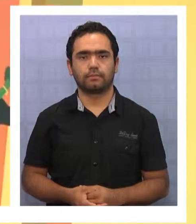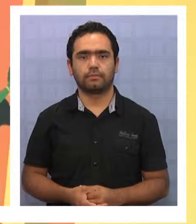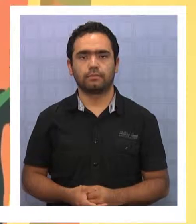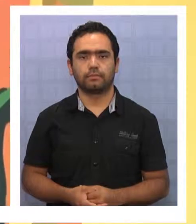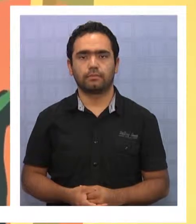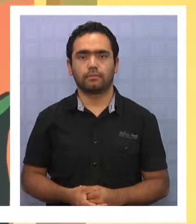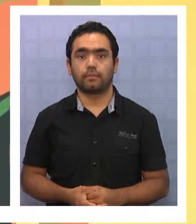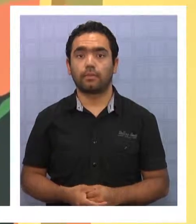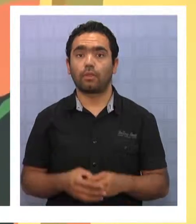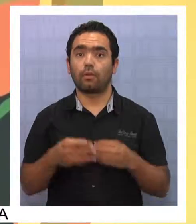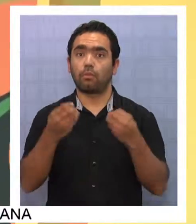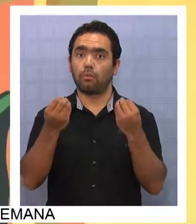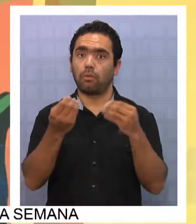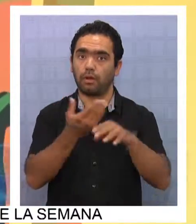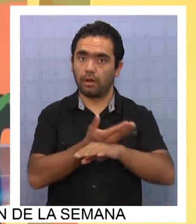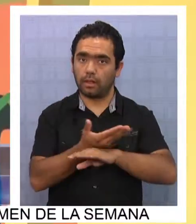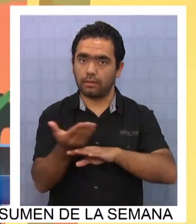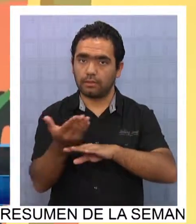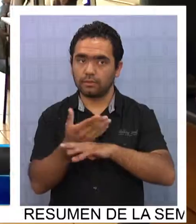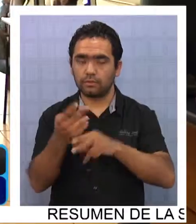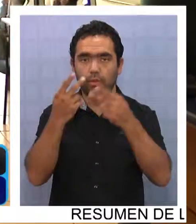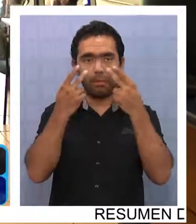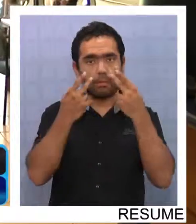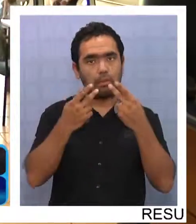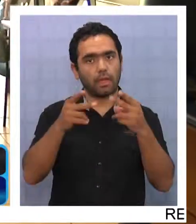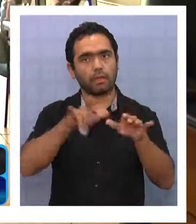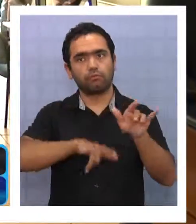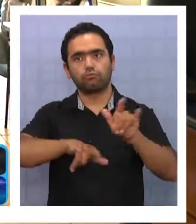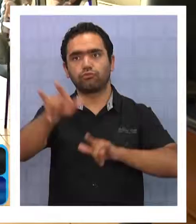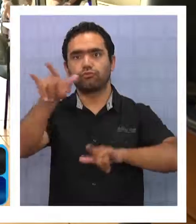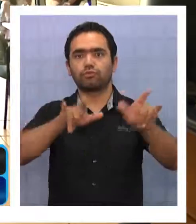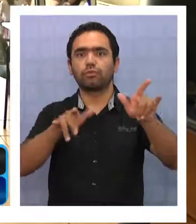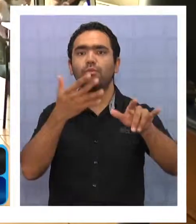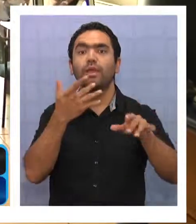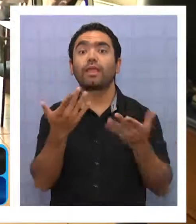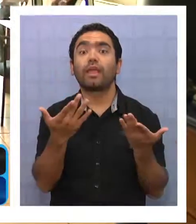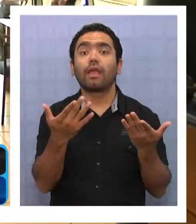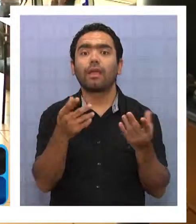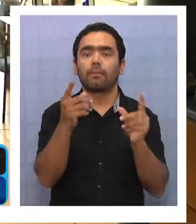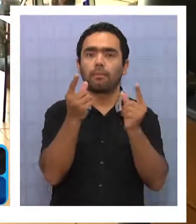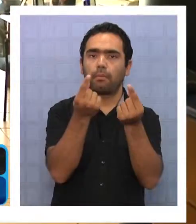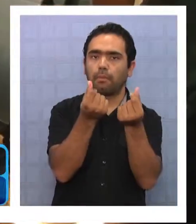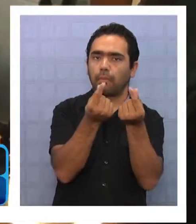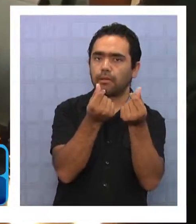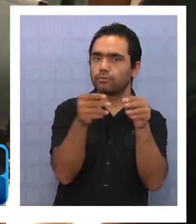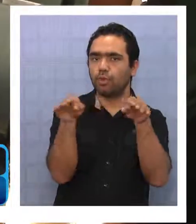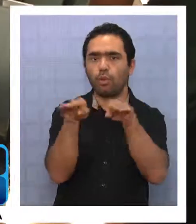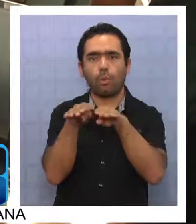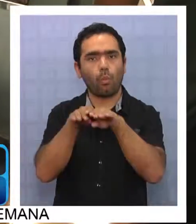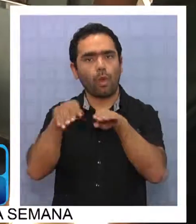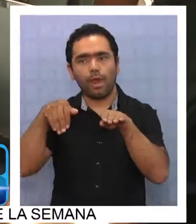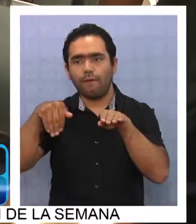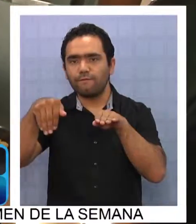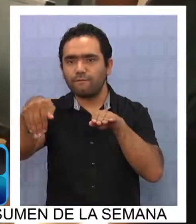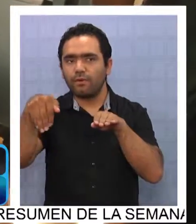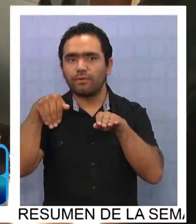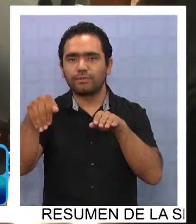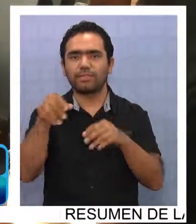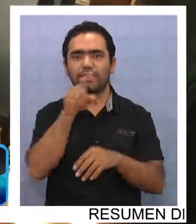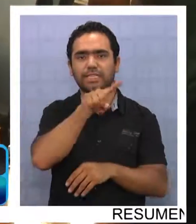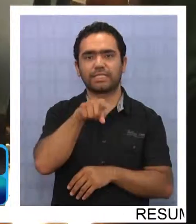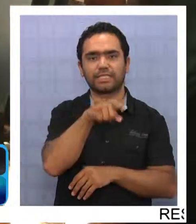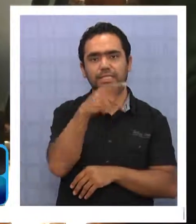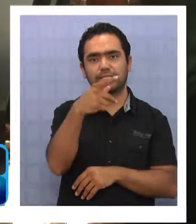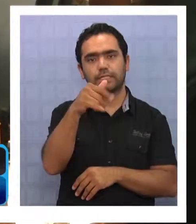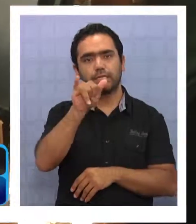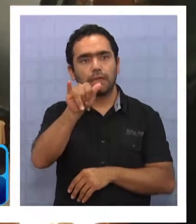Una buena recepción están teniendo los viajes a precio de bus que la empresa Sky Airline ha puesto a disposición para viajar a varios